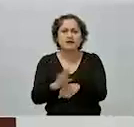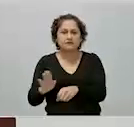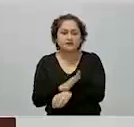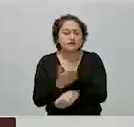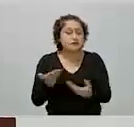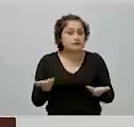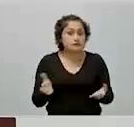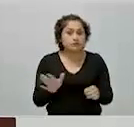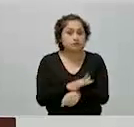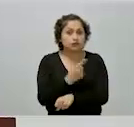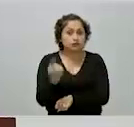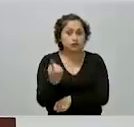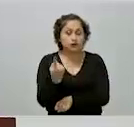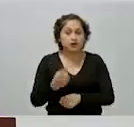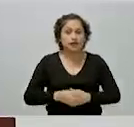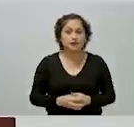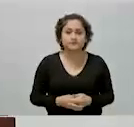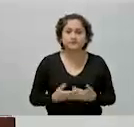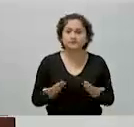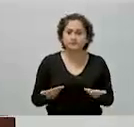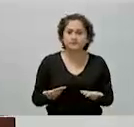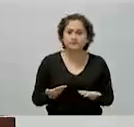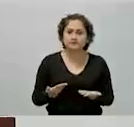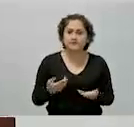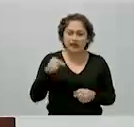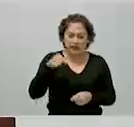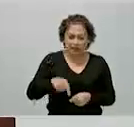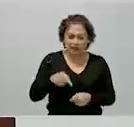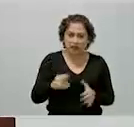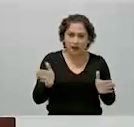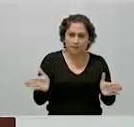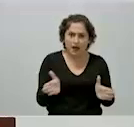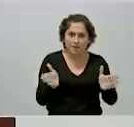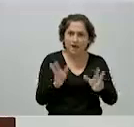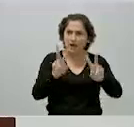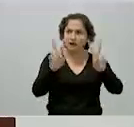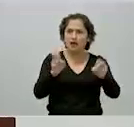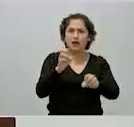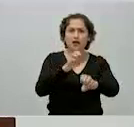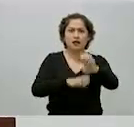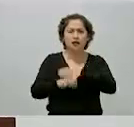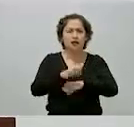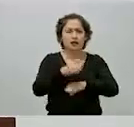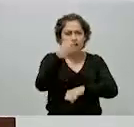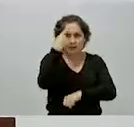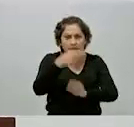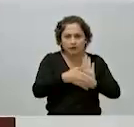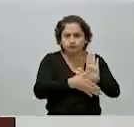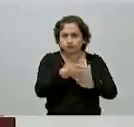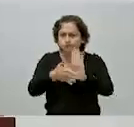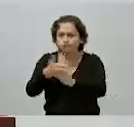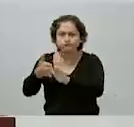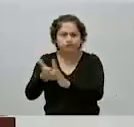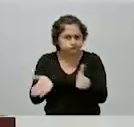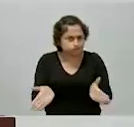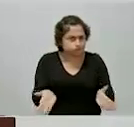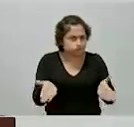se impulsa, induce la construcción, se reactiva